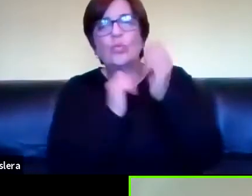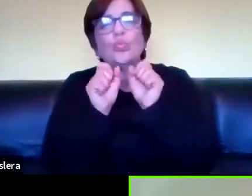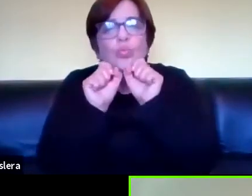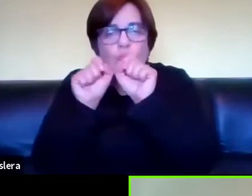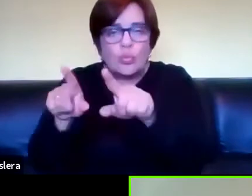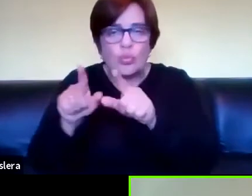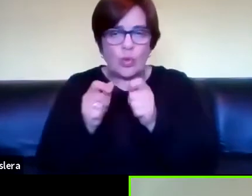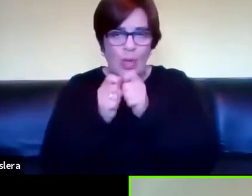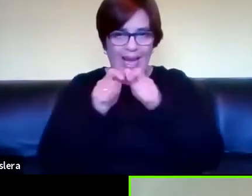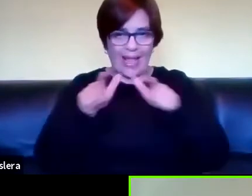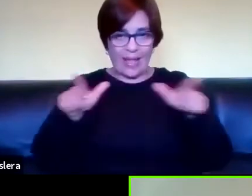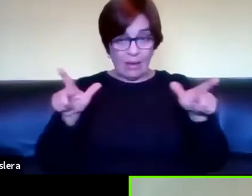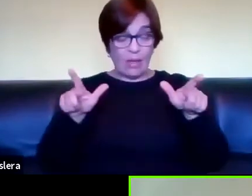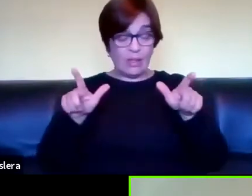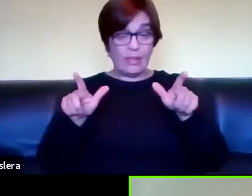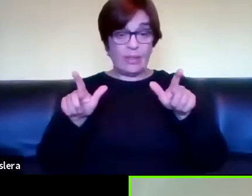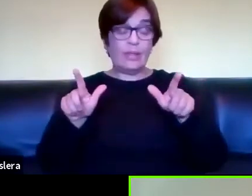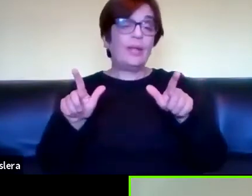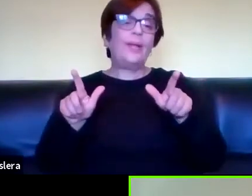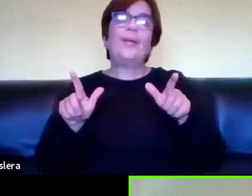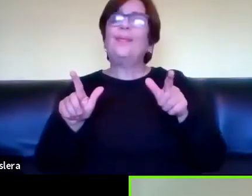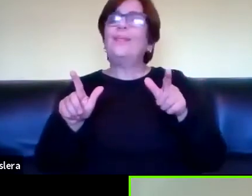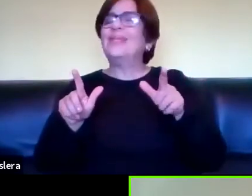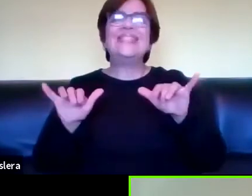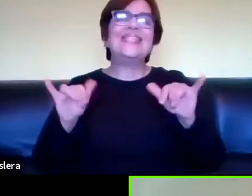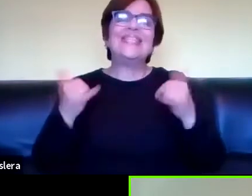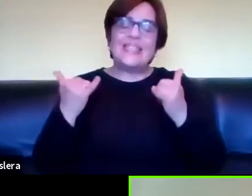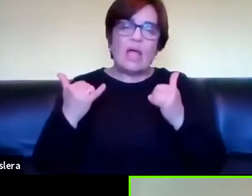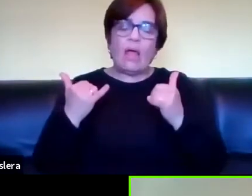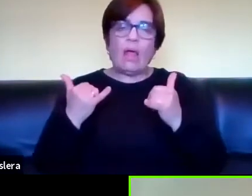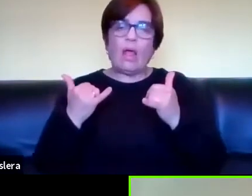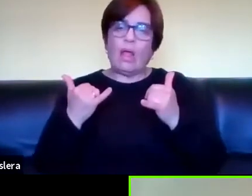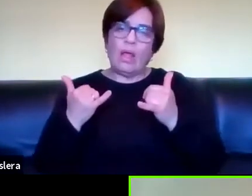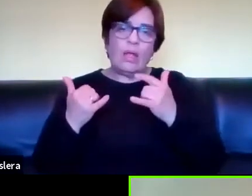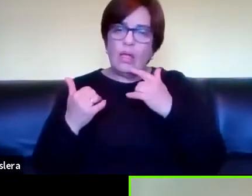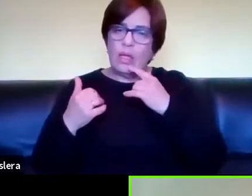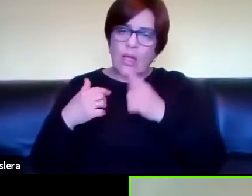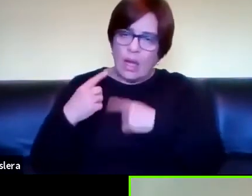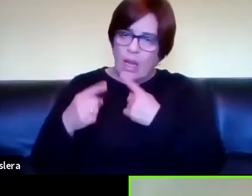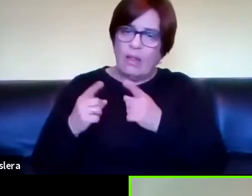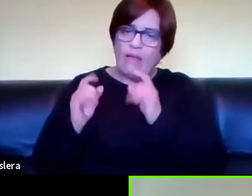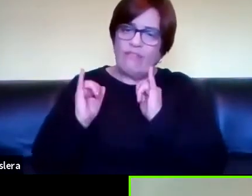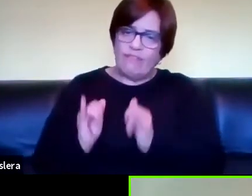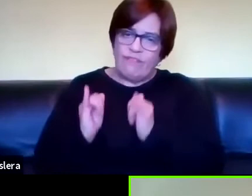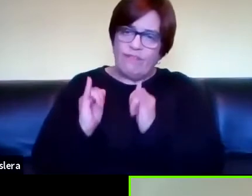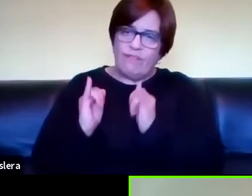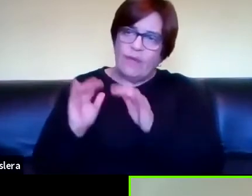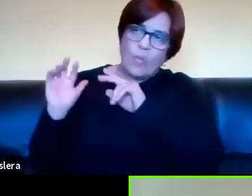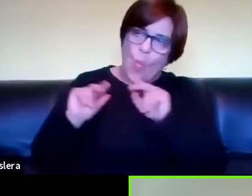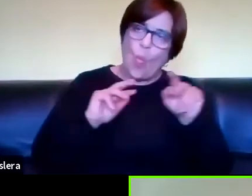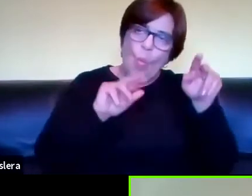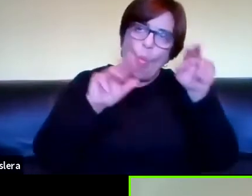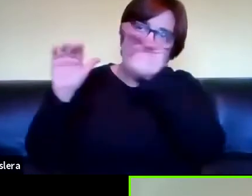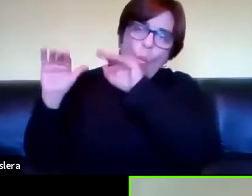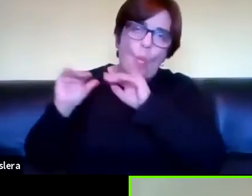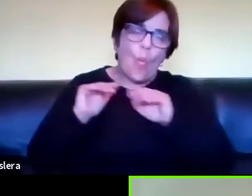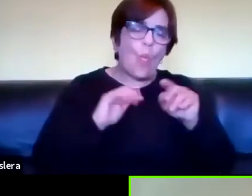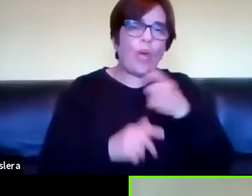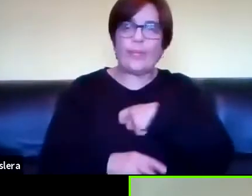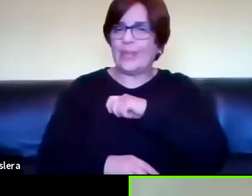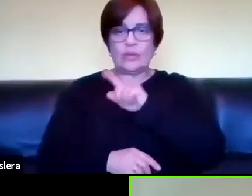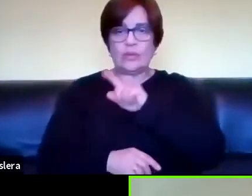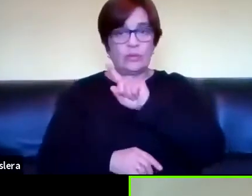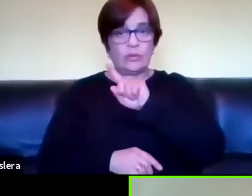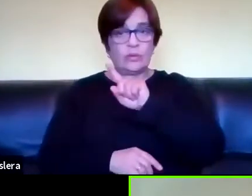deja de tener como persecutorio al modelo estándar de la segunda lengua o sea se centra en lengua